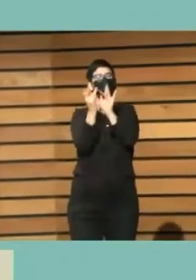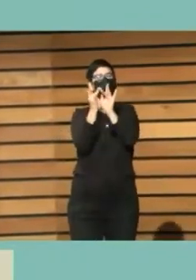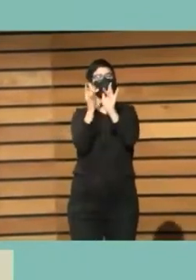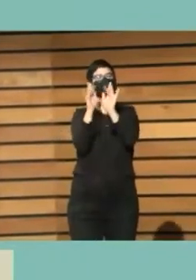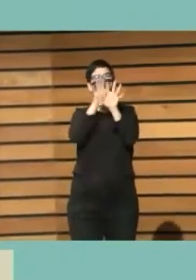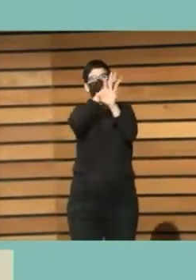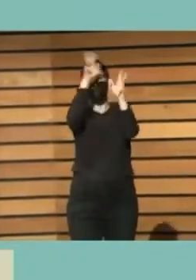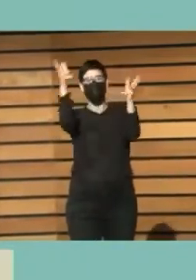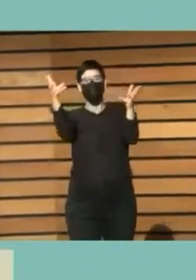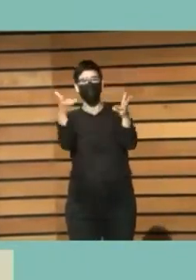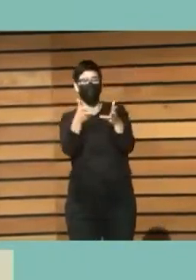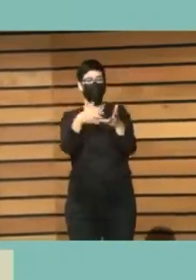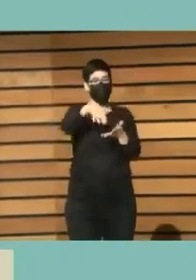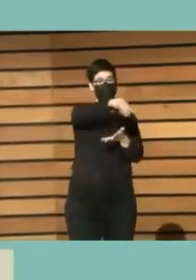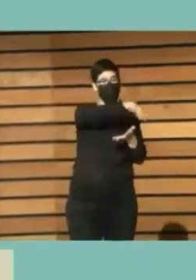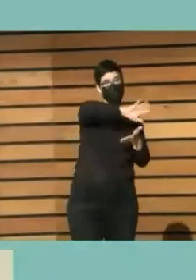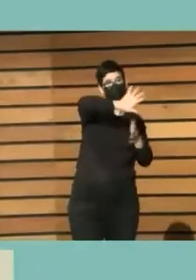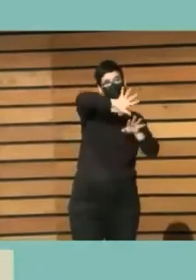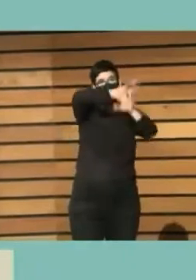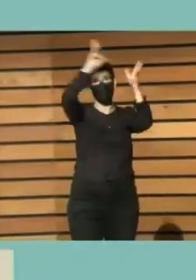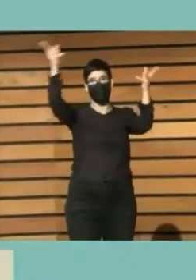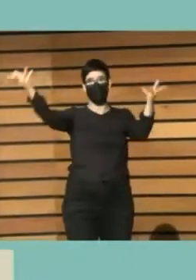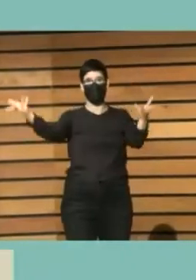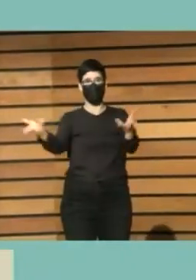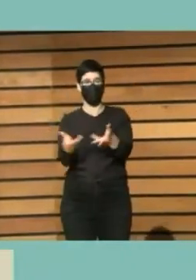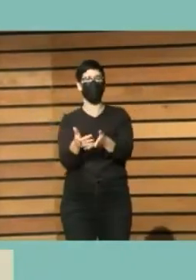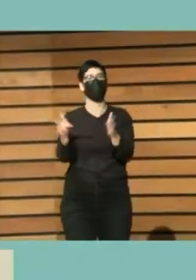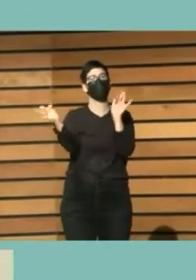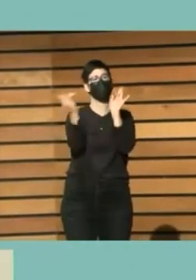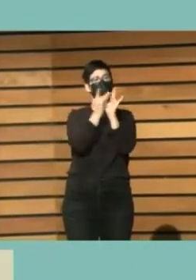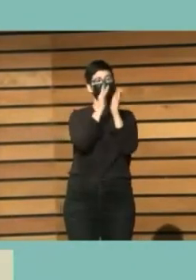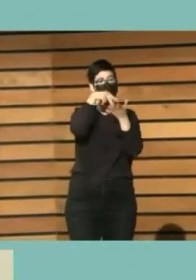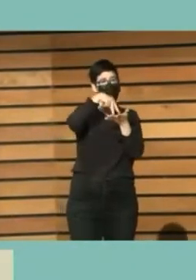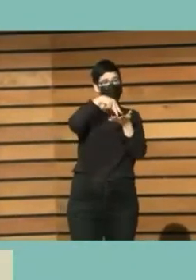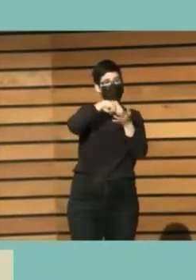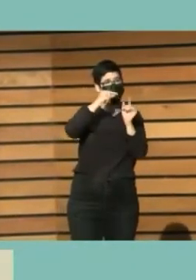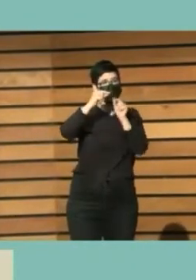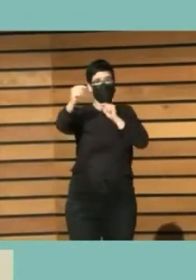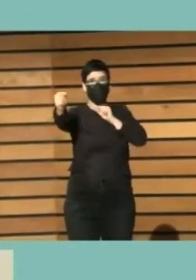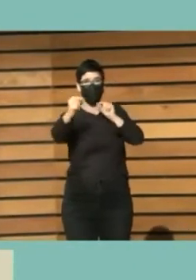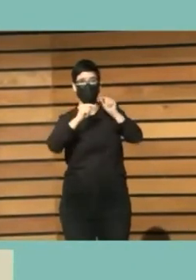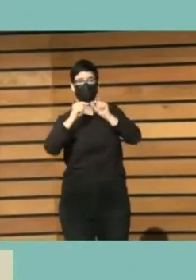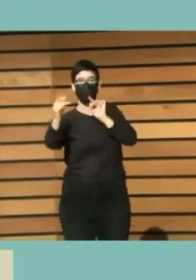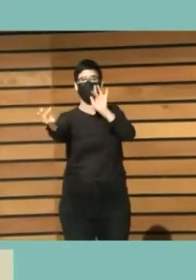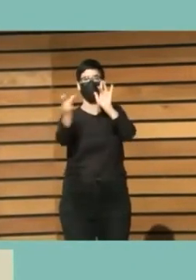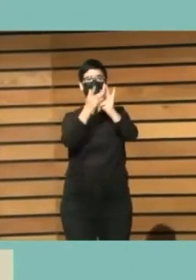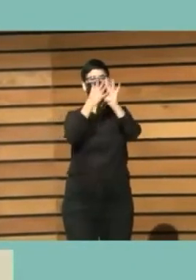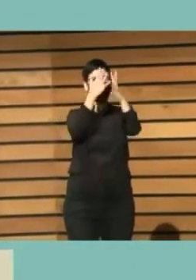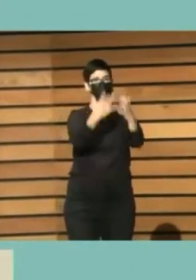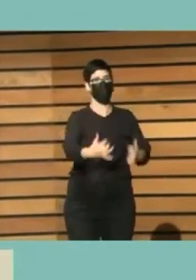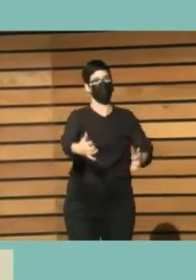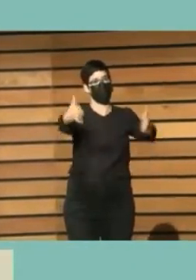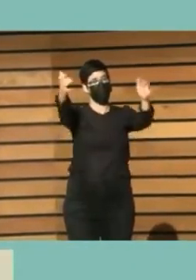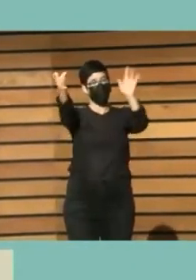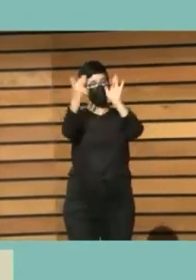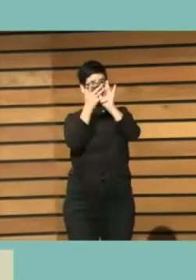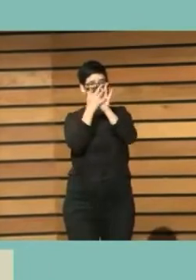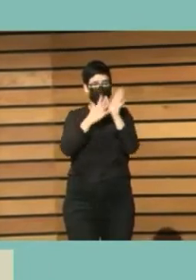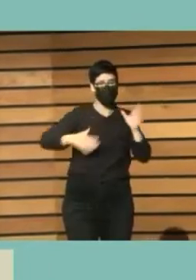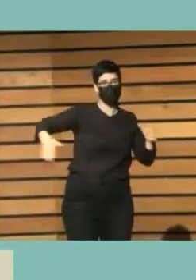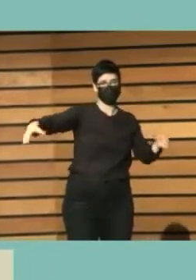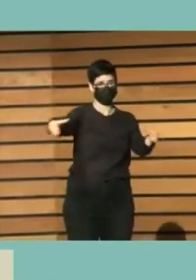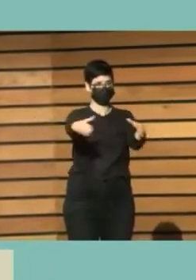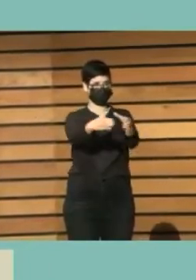Conectamos lo local y lo global, conectamos lo físico y lo virtual, conectar con los públicos y conectar con las comunidades que van a venir